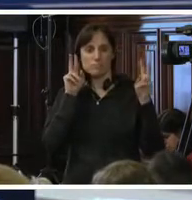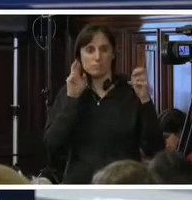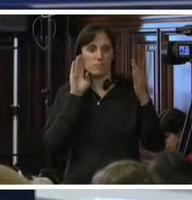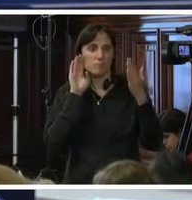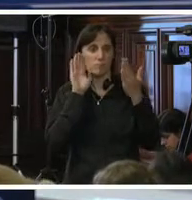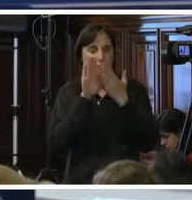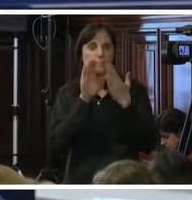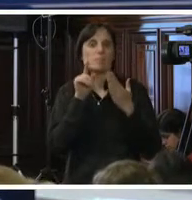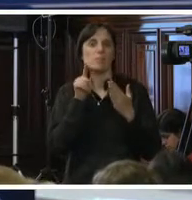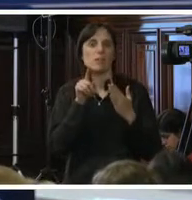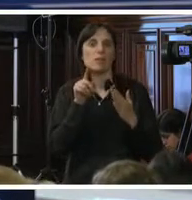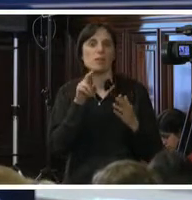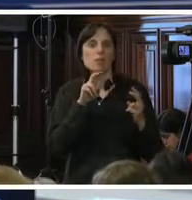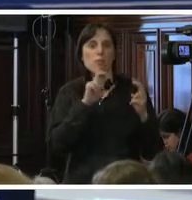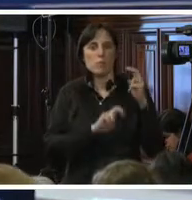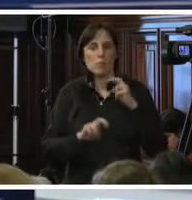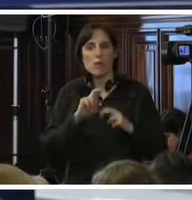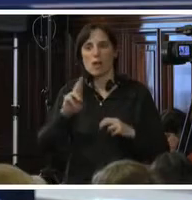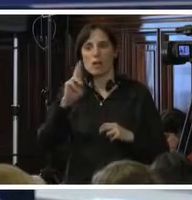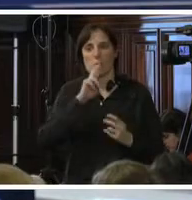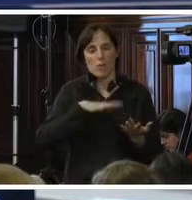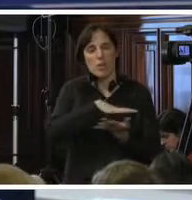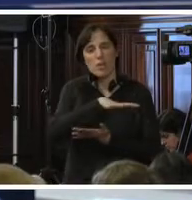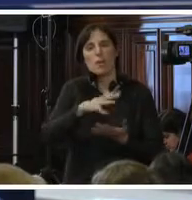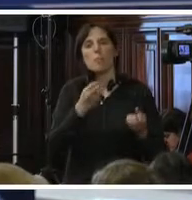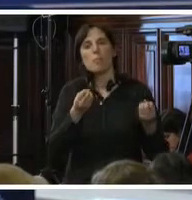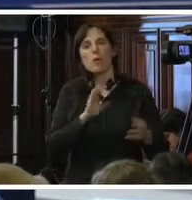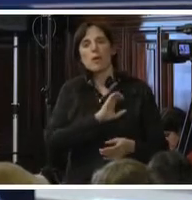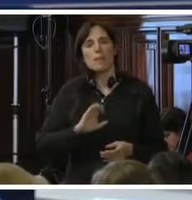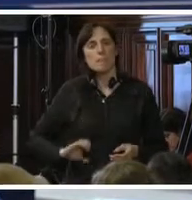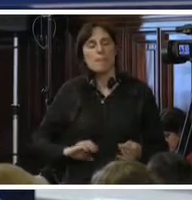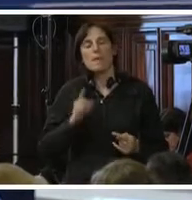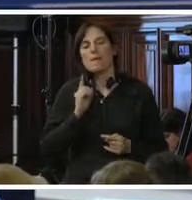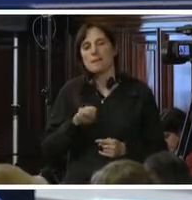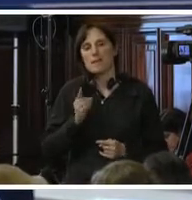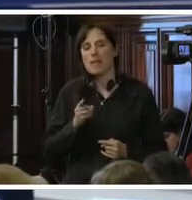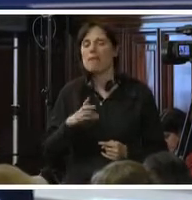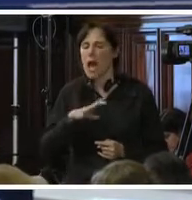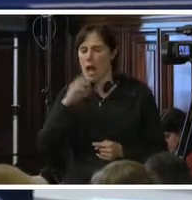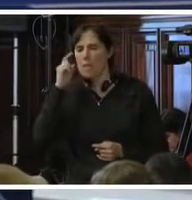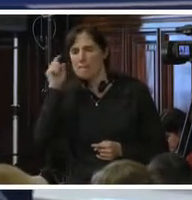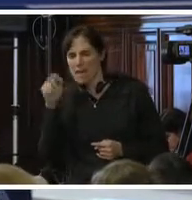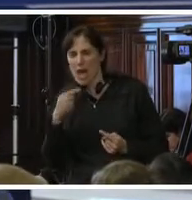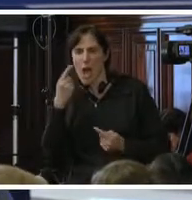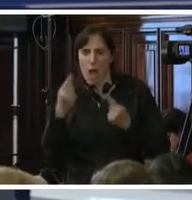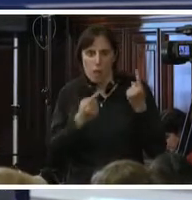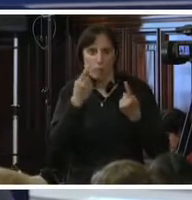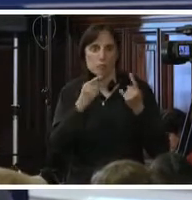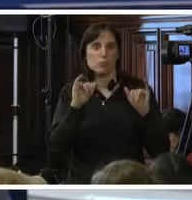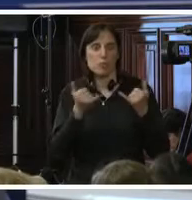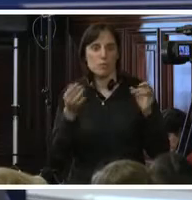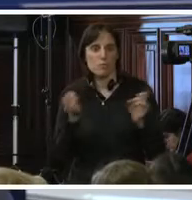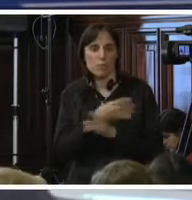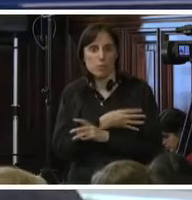de respuestas regionales, porque cada vez más los estados tienen ya algunos planes instalados y por medio